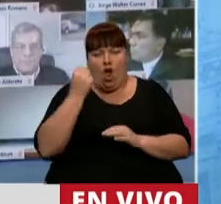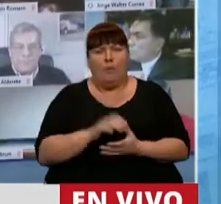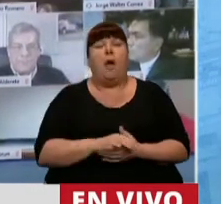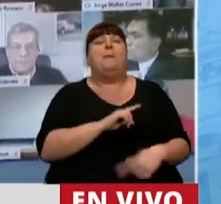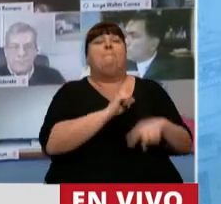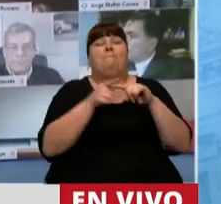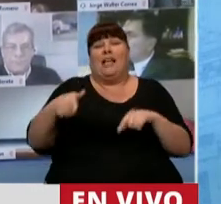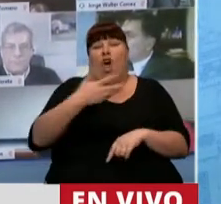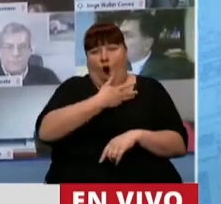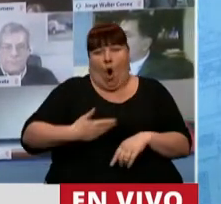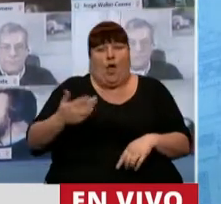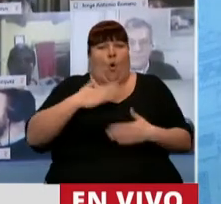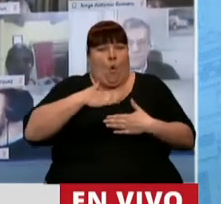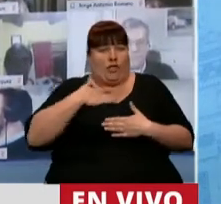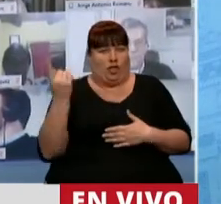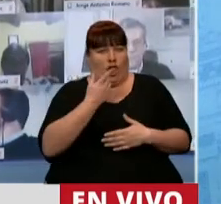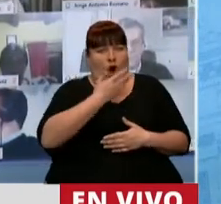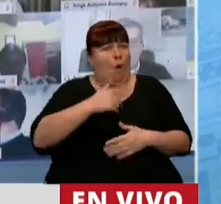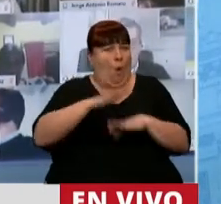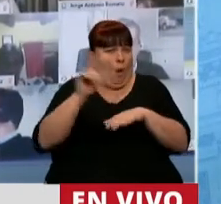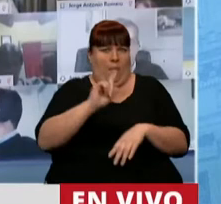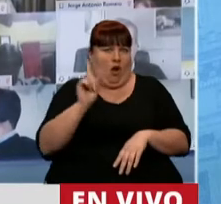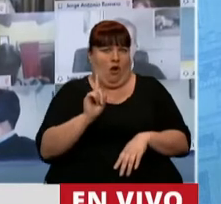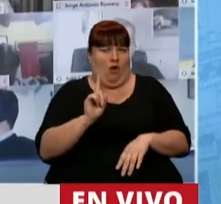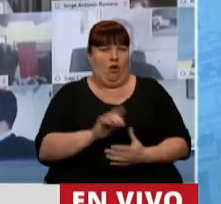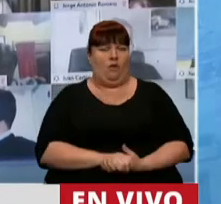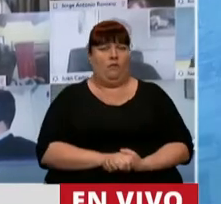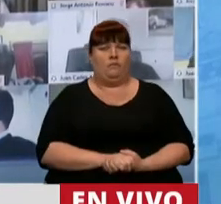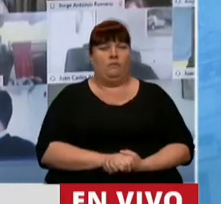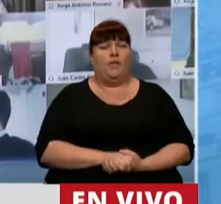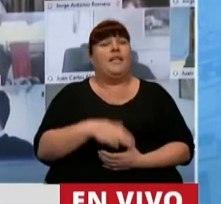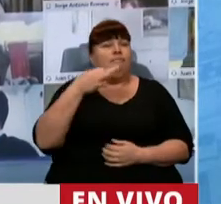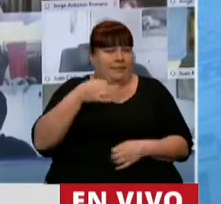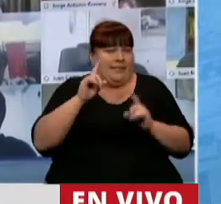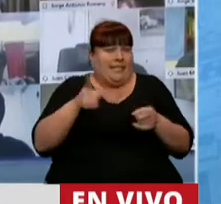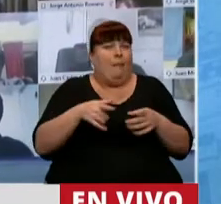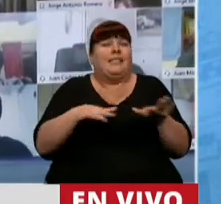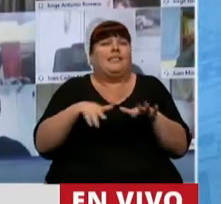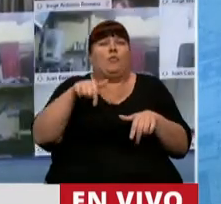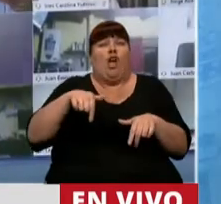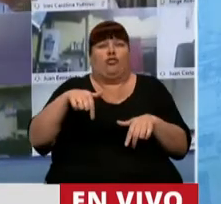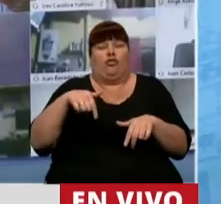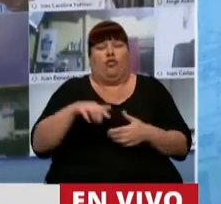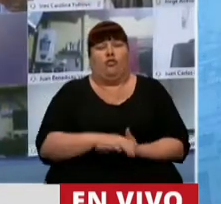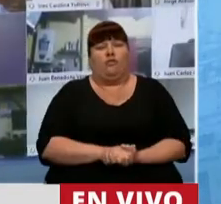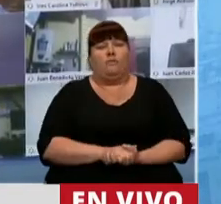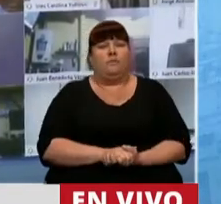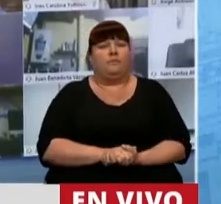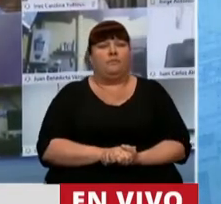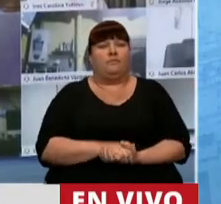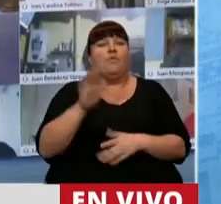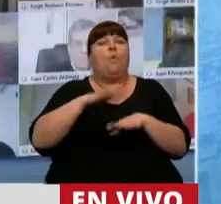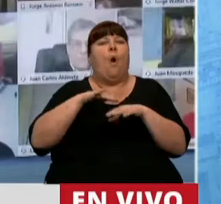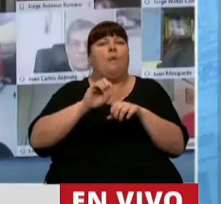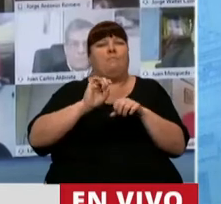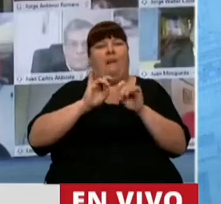cual este gobierno, nuestro gobierno, no es responsable, sino también por la situación que hoy se vive de